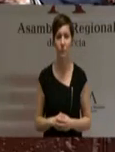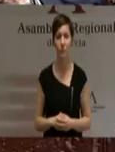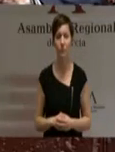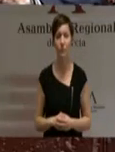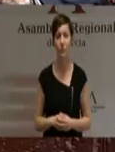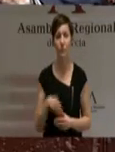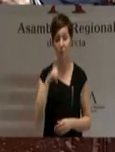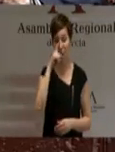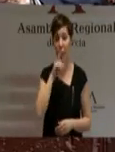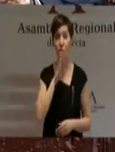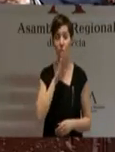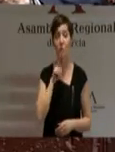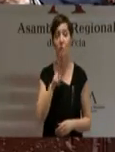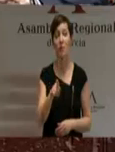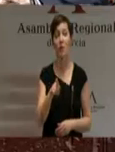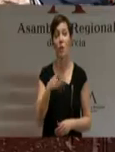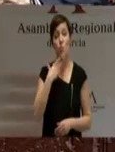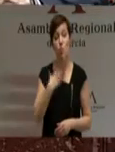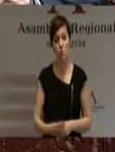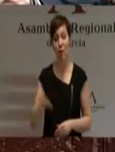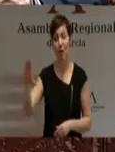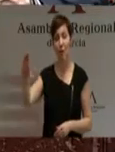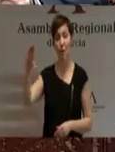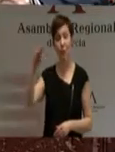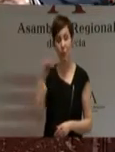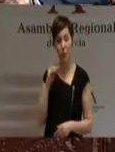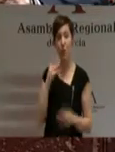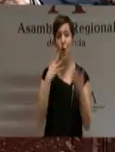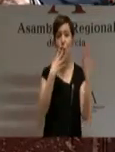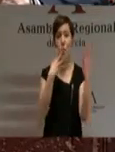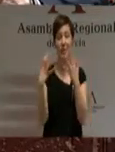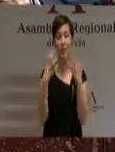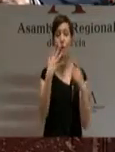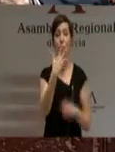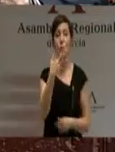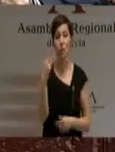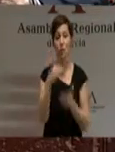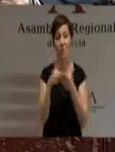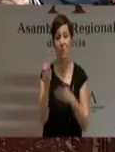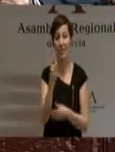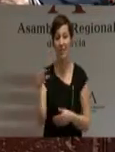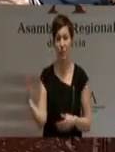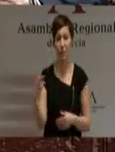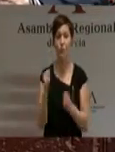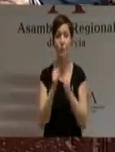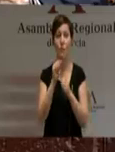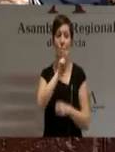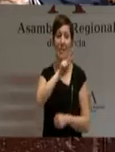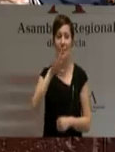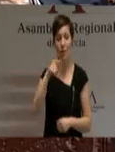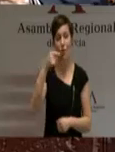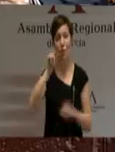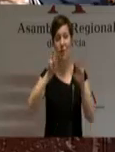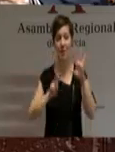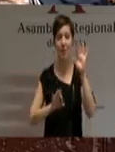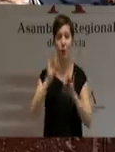la región de Murcia redujo sus ingresos en 952 millones de euros, un 25,7% respecto de las